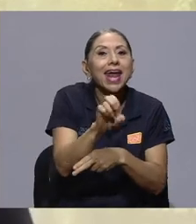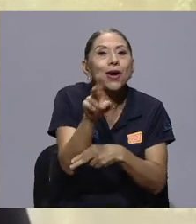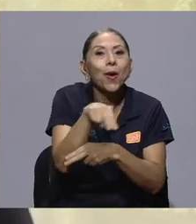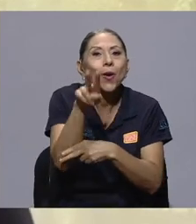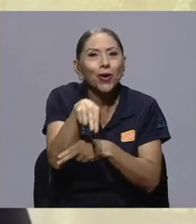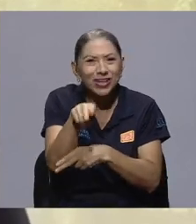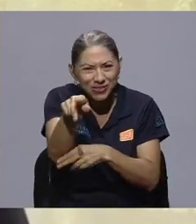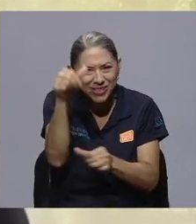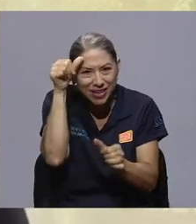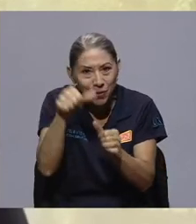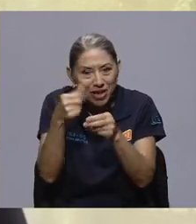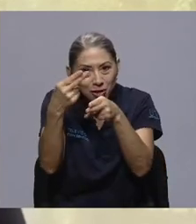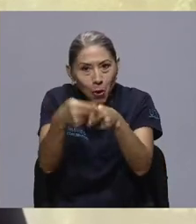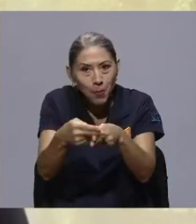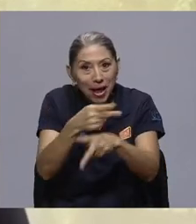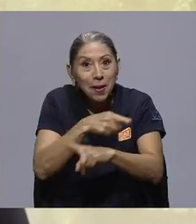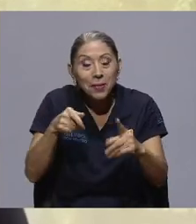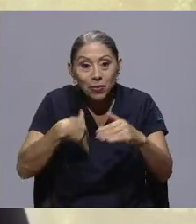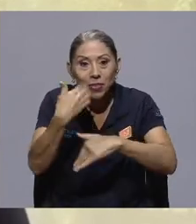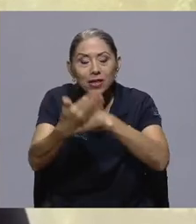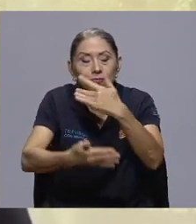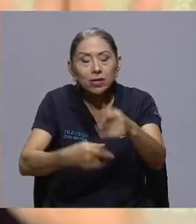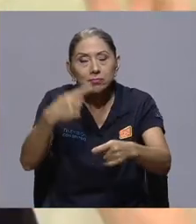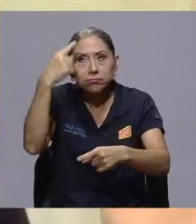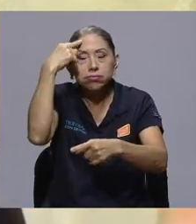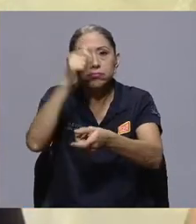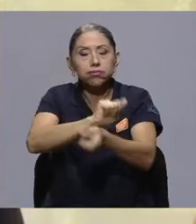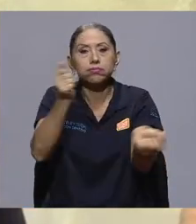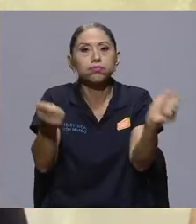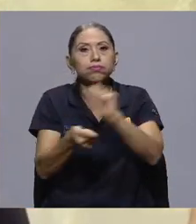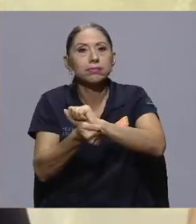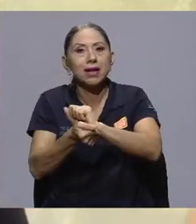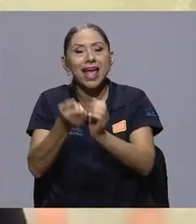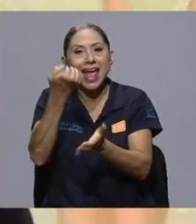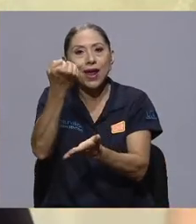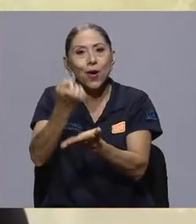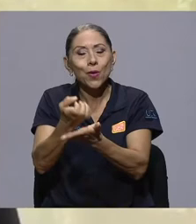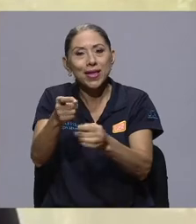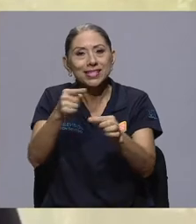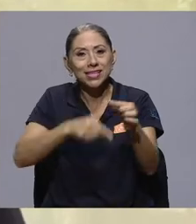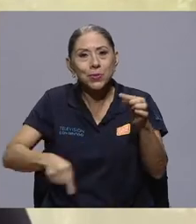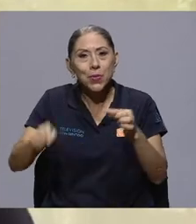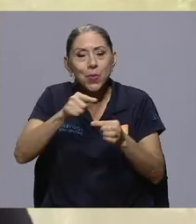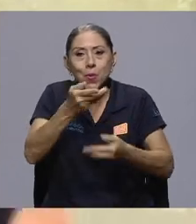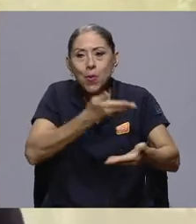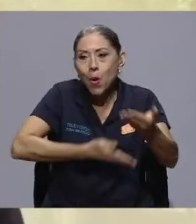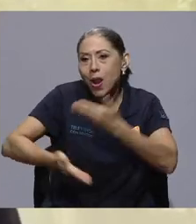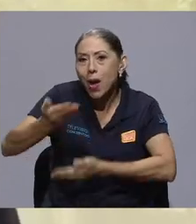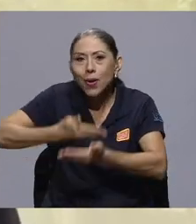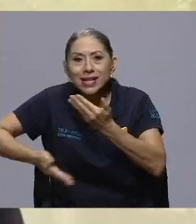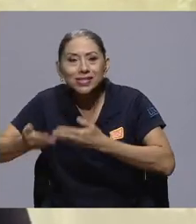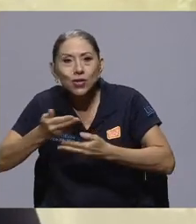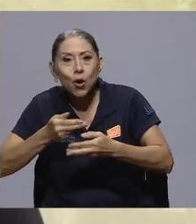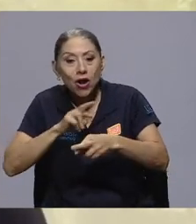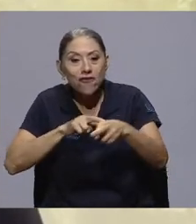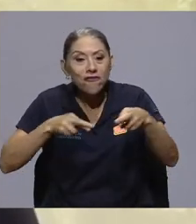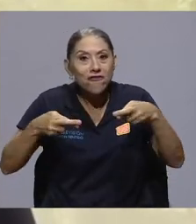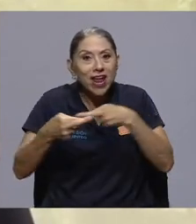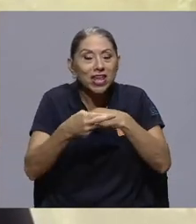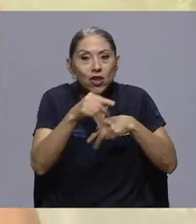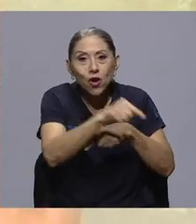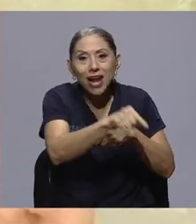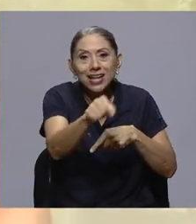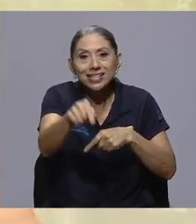tuvimos que migrar nuestra forma de pensar a esto de la economía circular, de la colaboración, de la regionalización, de la